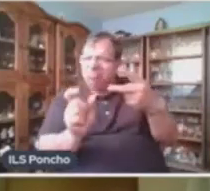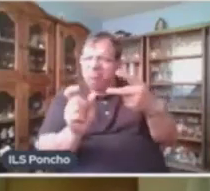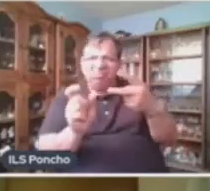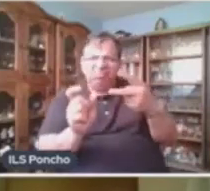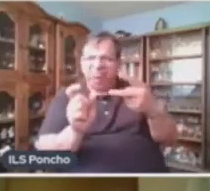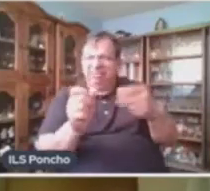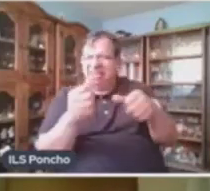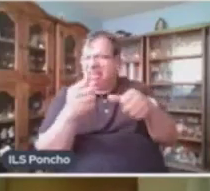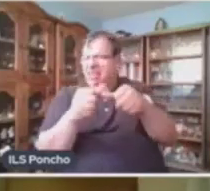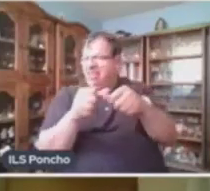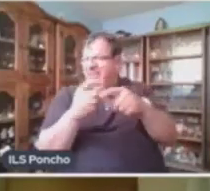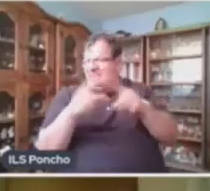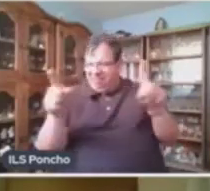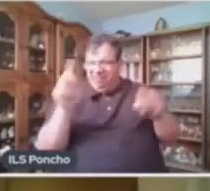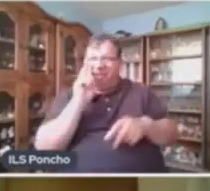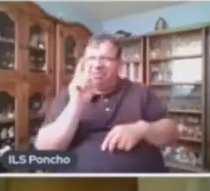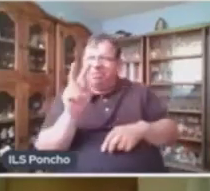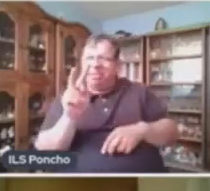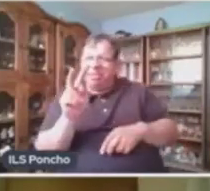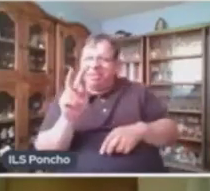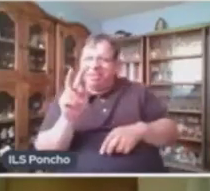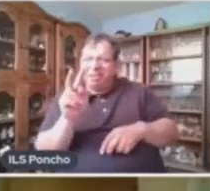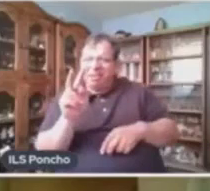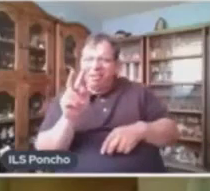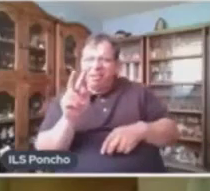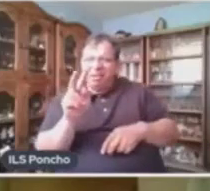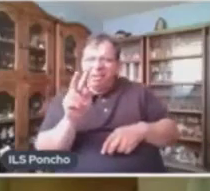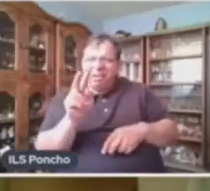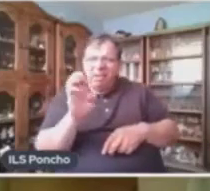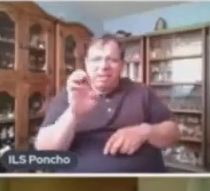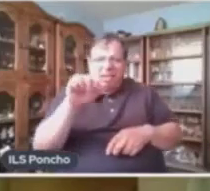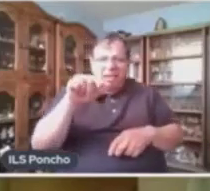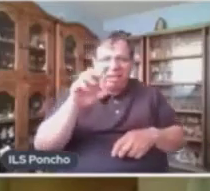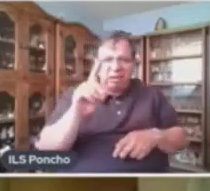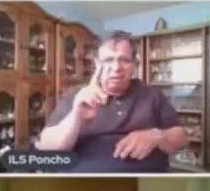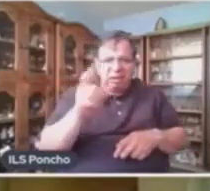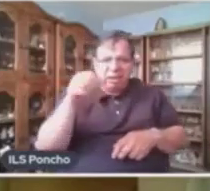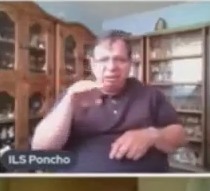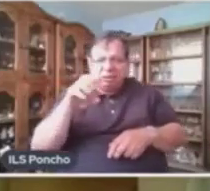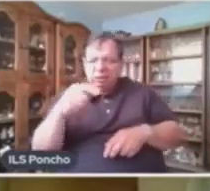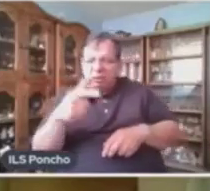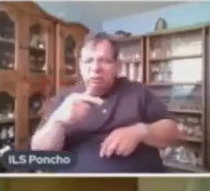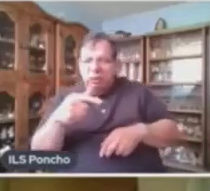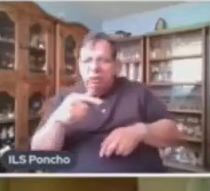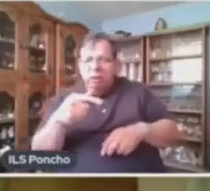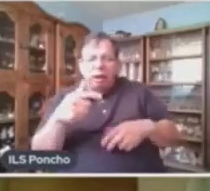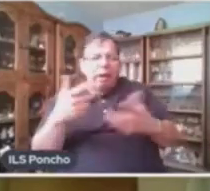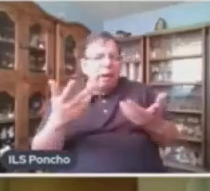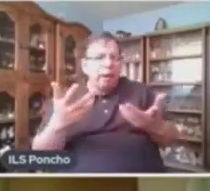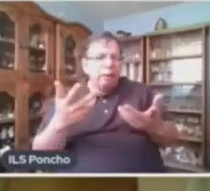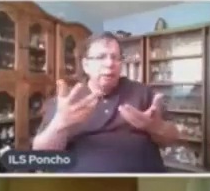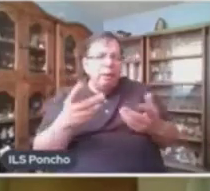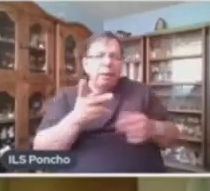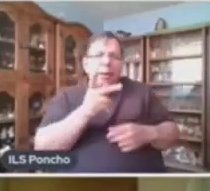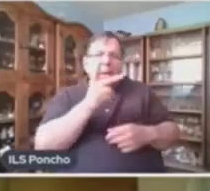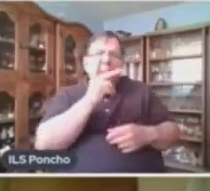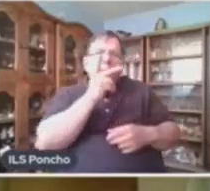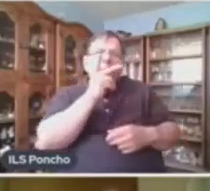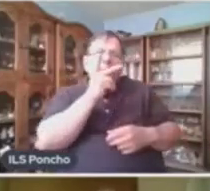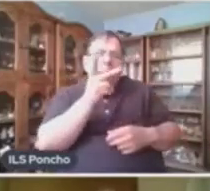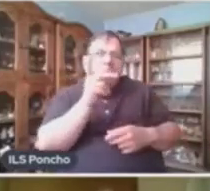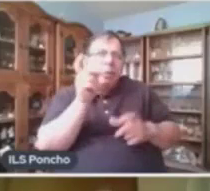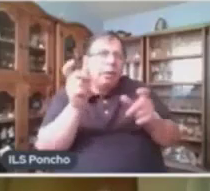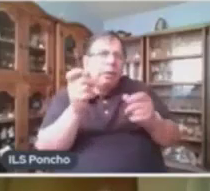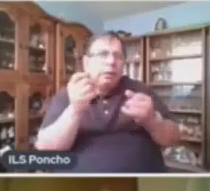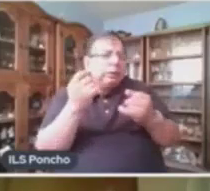coinciden Si se fijan, tenemos engo y ungos Ah, bien La rima asonante es